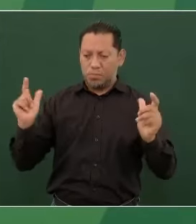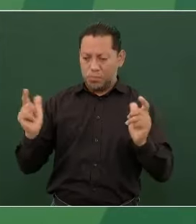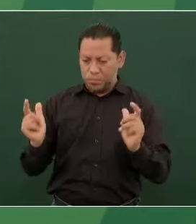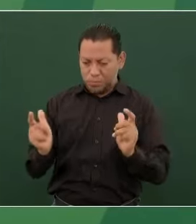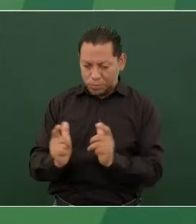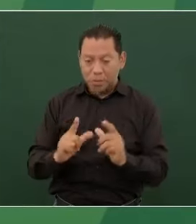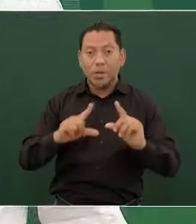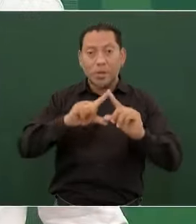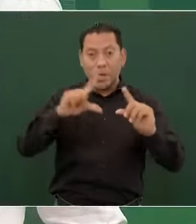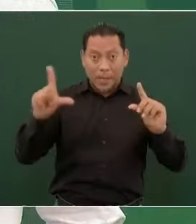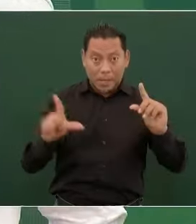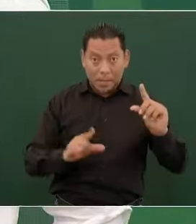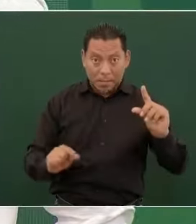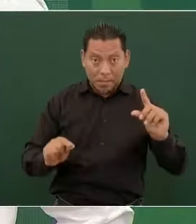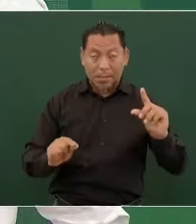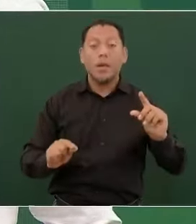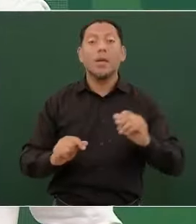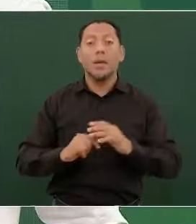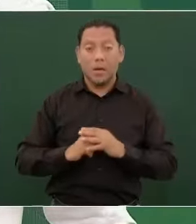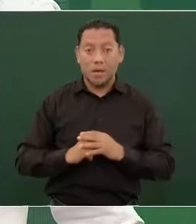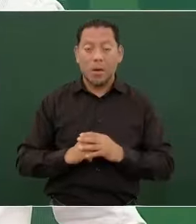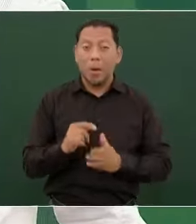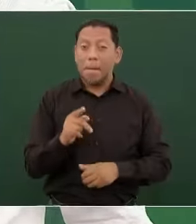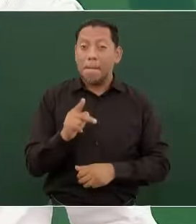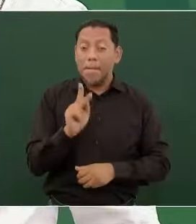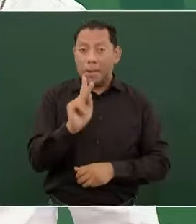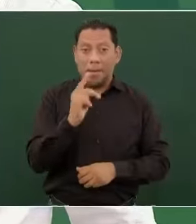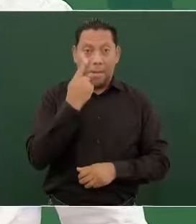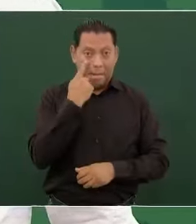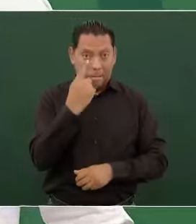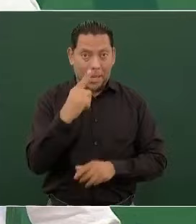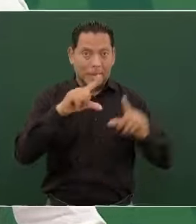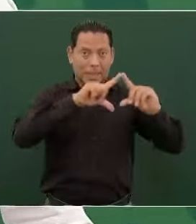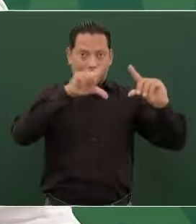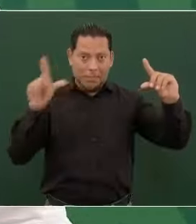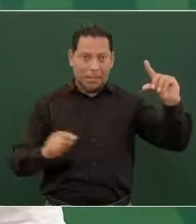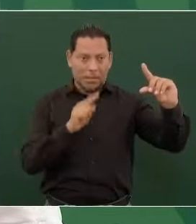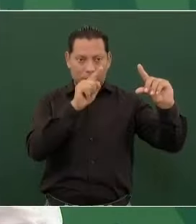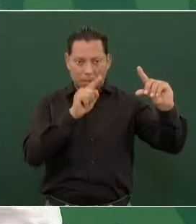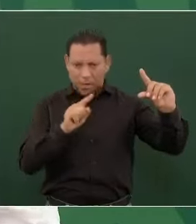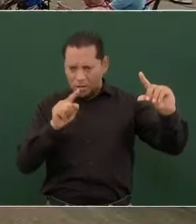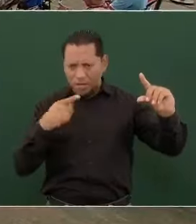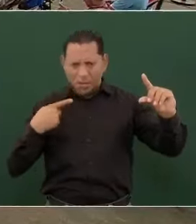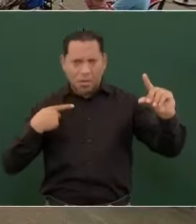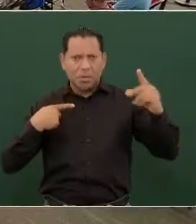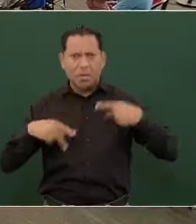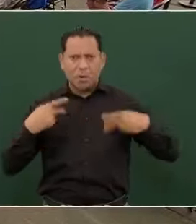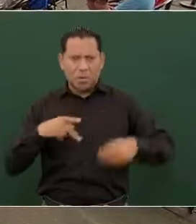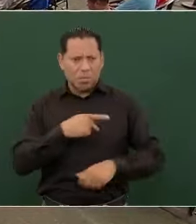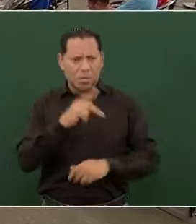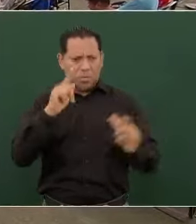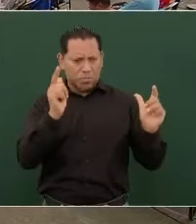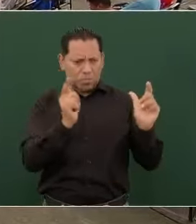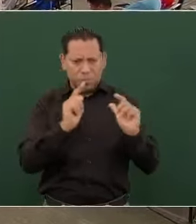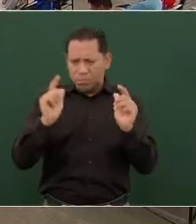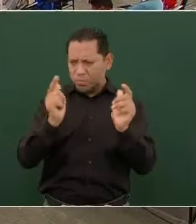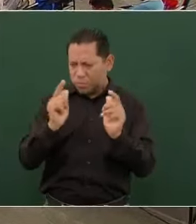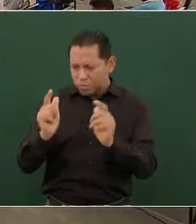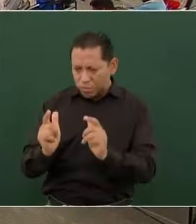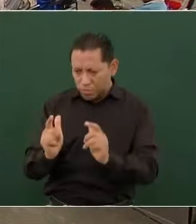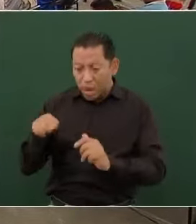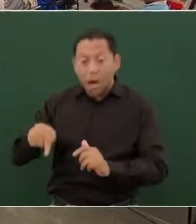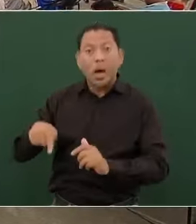Y el estado en donde más se redujo la pobreza fue